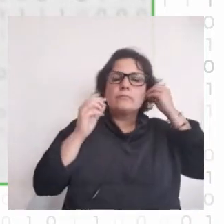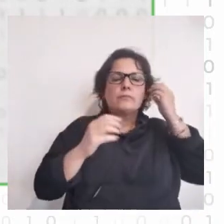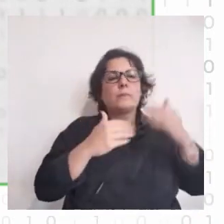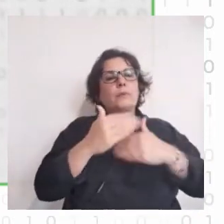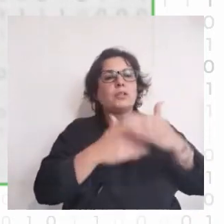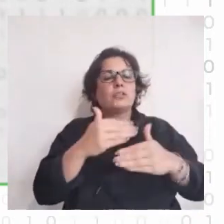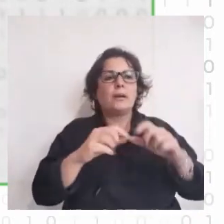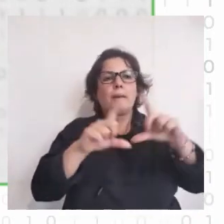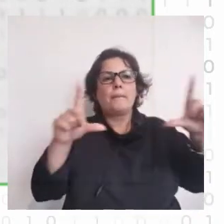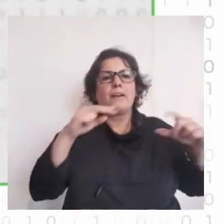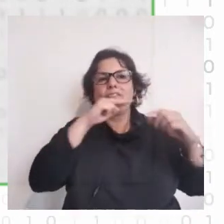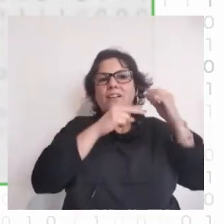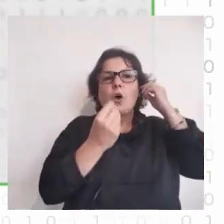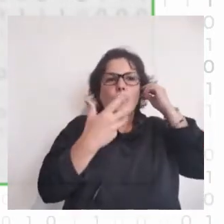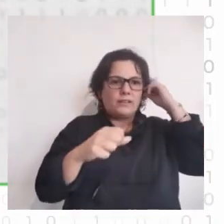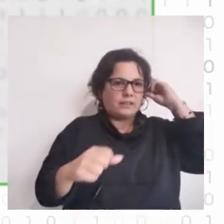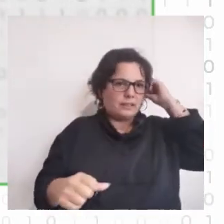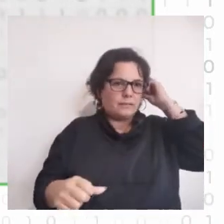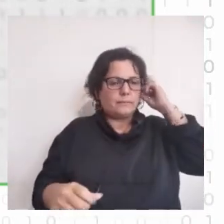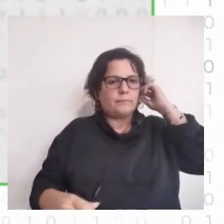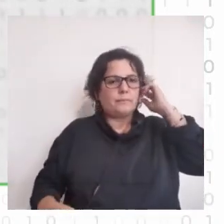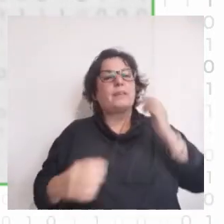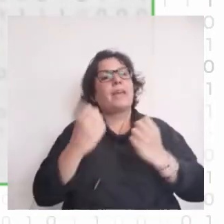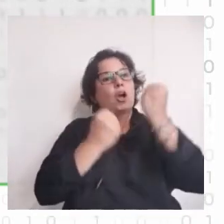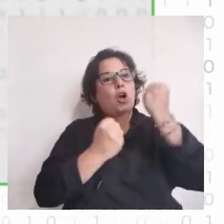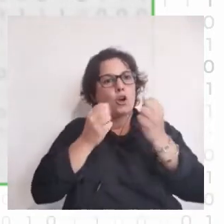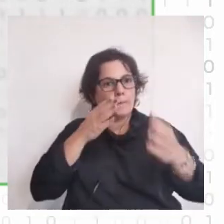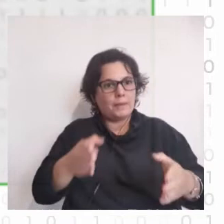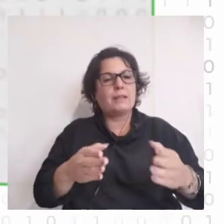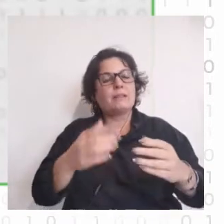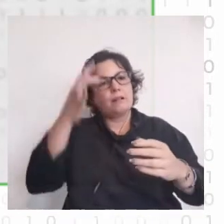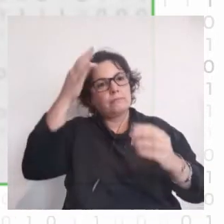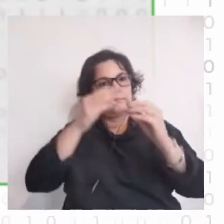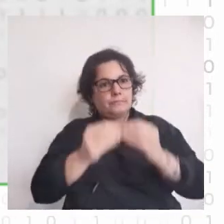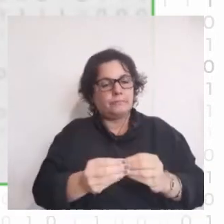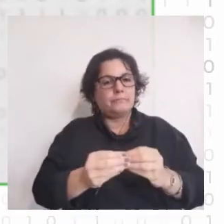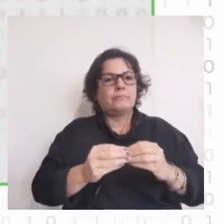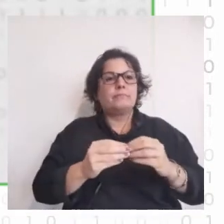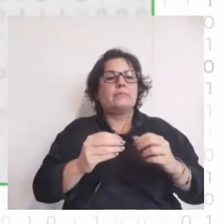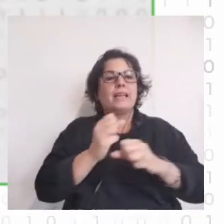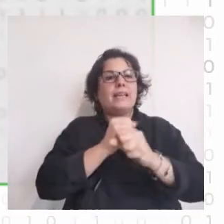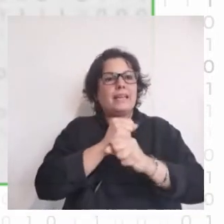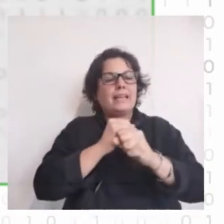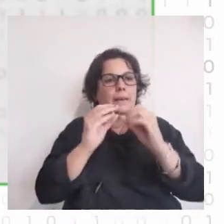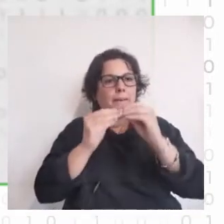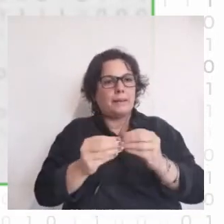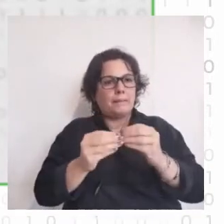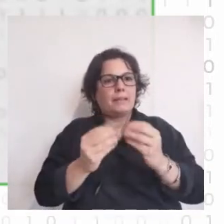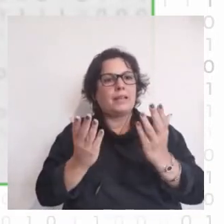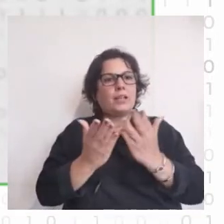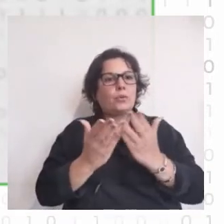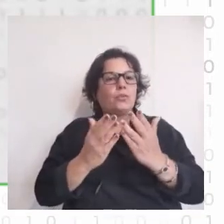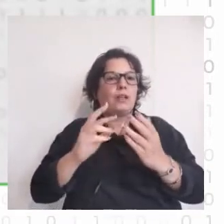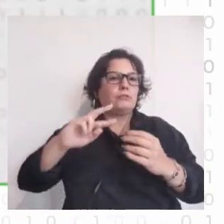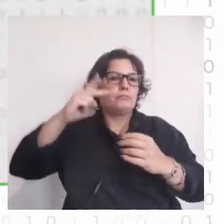falsas y cómo detectar imágenes falsas. Marina es economista, es matemática, tiene una maestría en ingeniería matemática y está estudiando su doctorado en